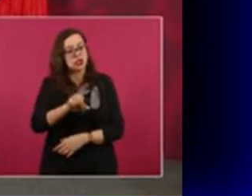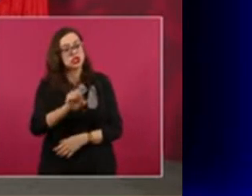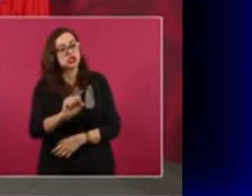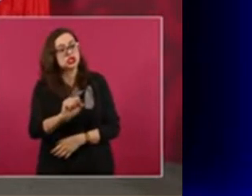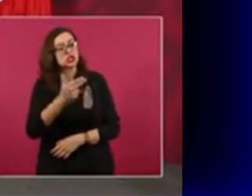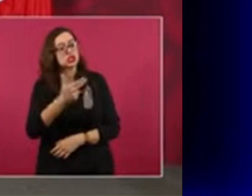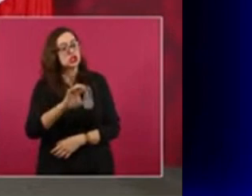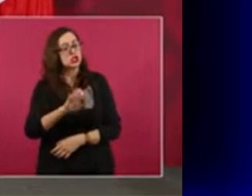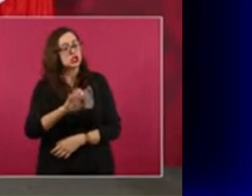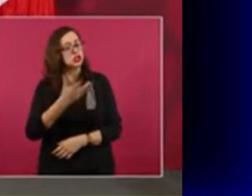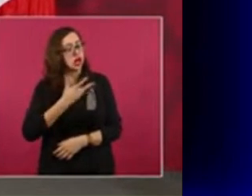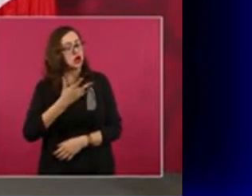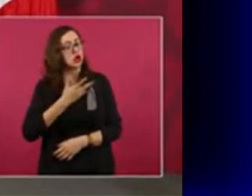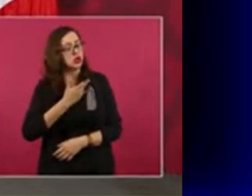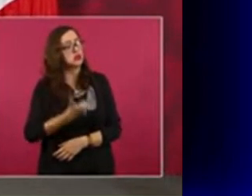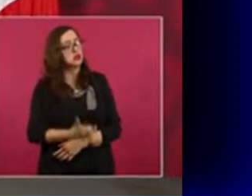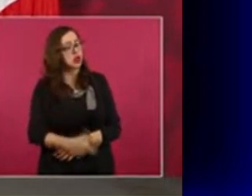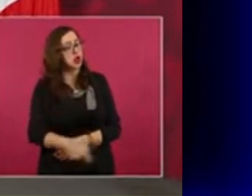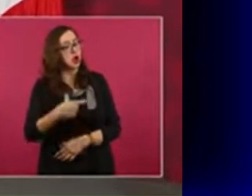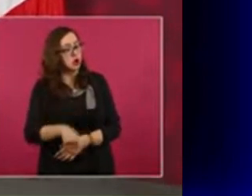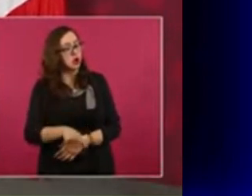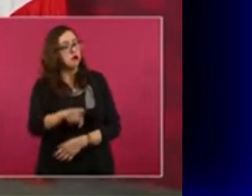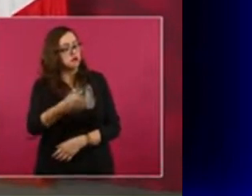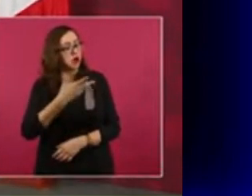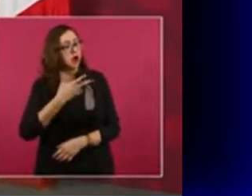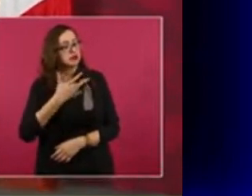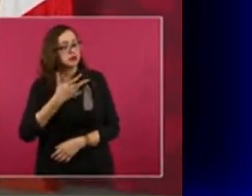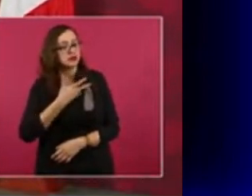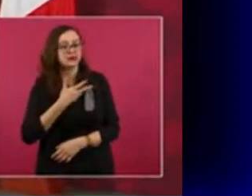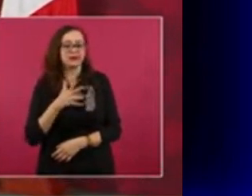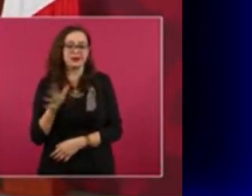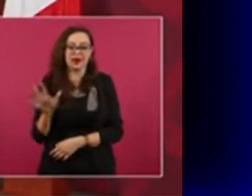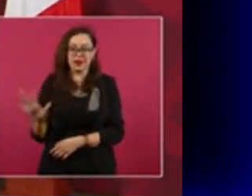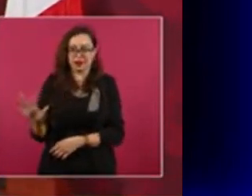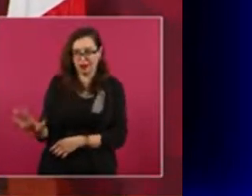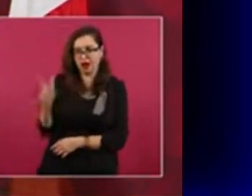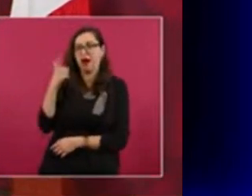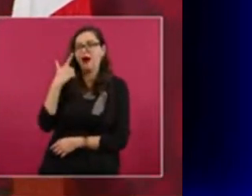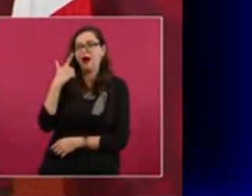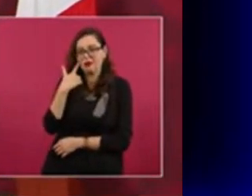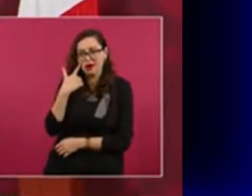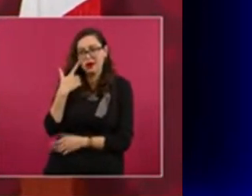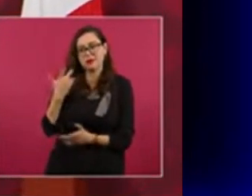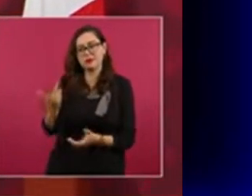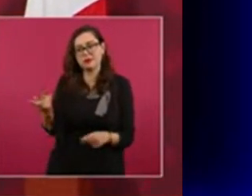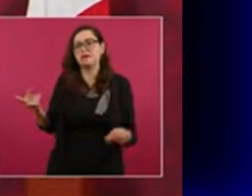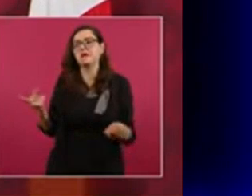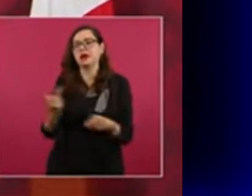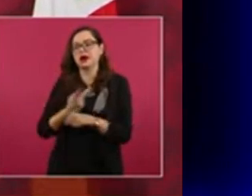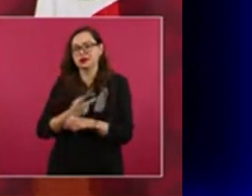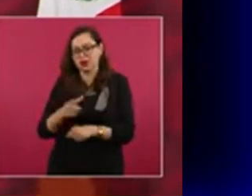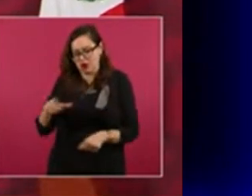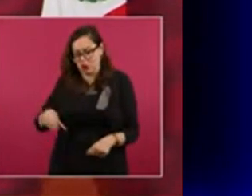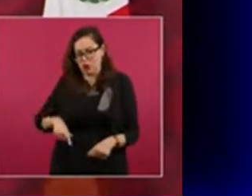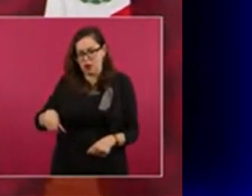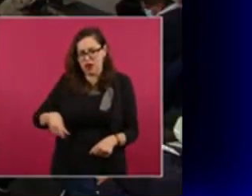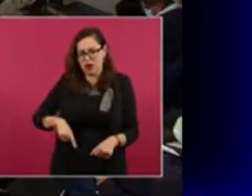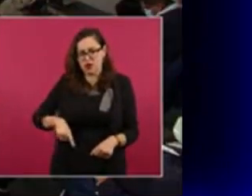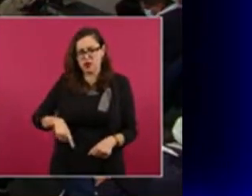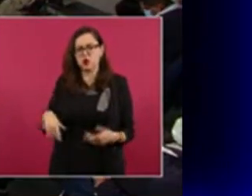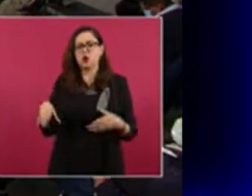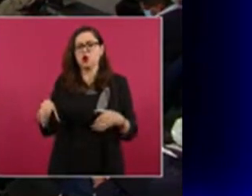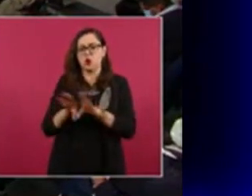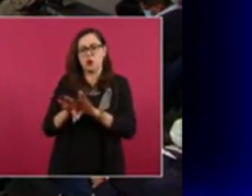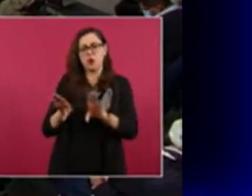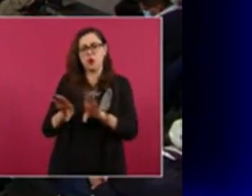la otra versión, la que se tiene en Hacienda y que es la que sostenemos en el gobierno. A ver si lo